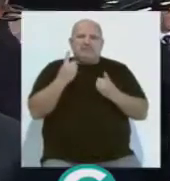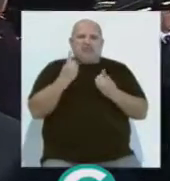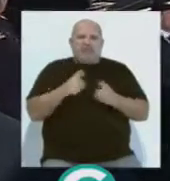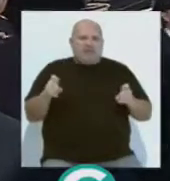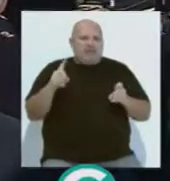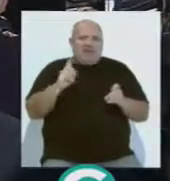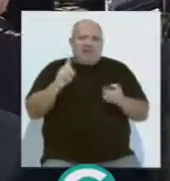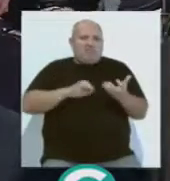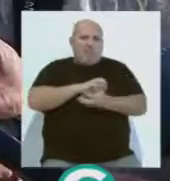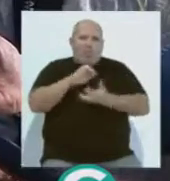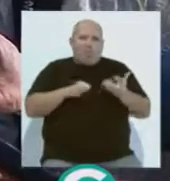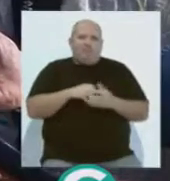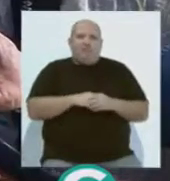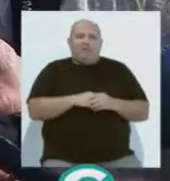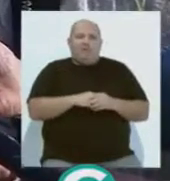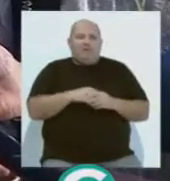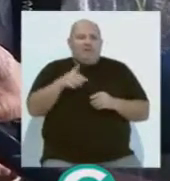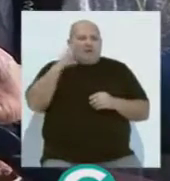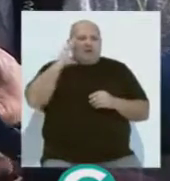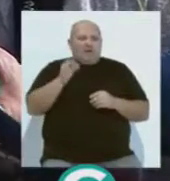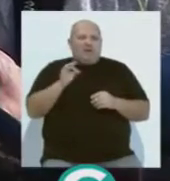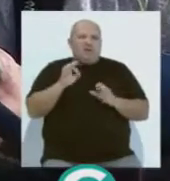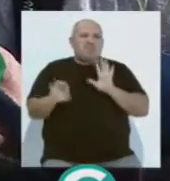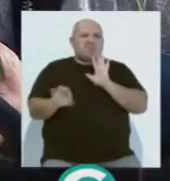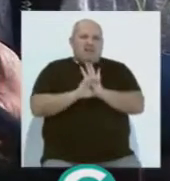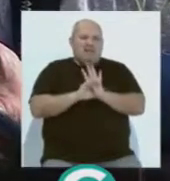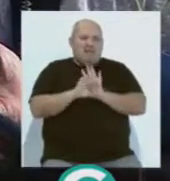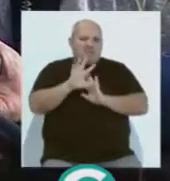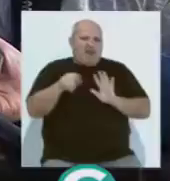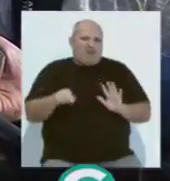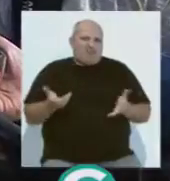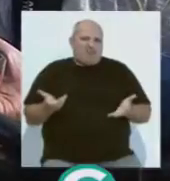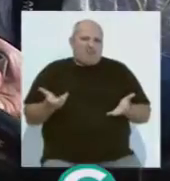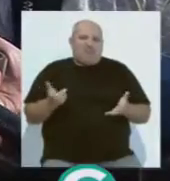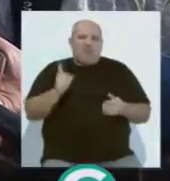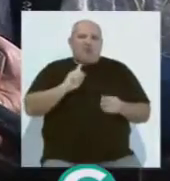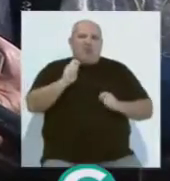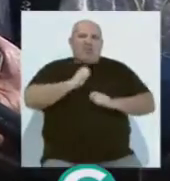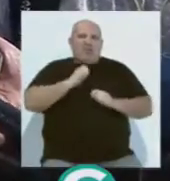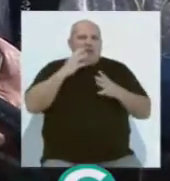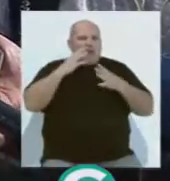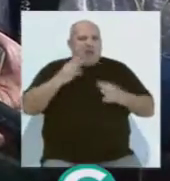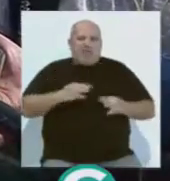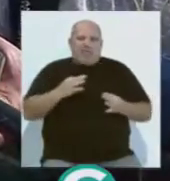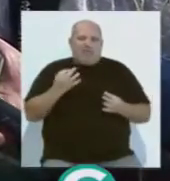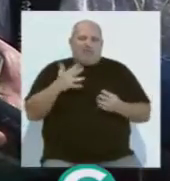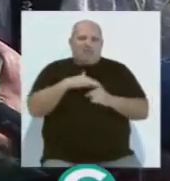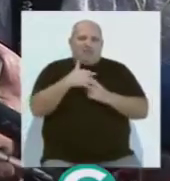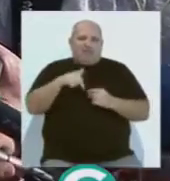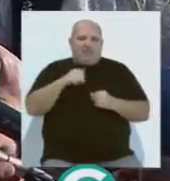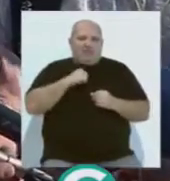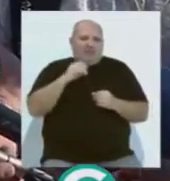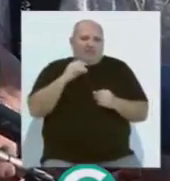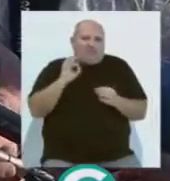utilizar la violencia. Creo que eso no solo mancha la imagen, sino que además no se corresponde con la realidad de la actuación que se estaba